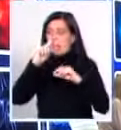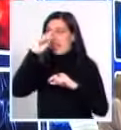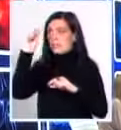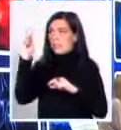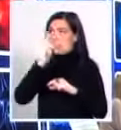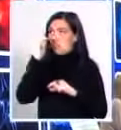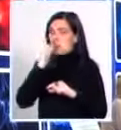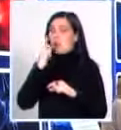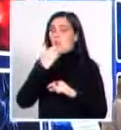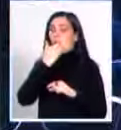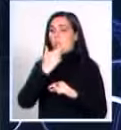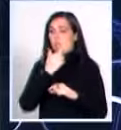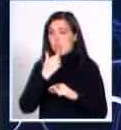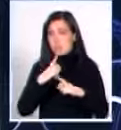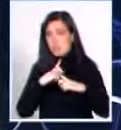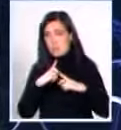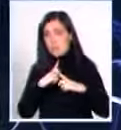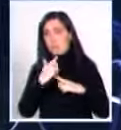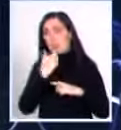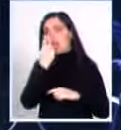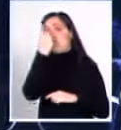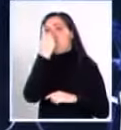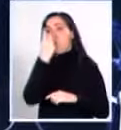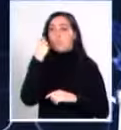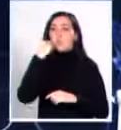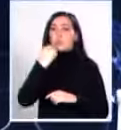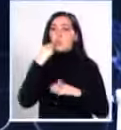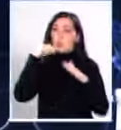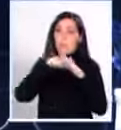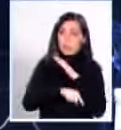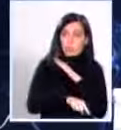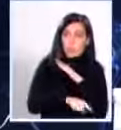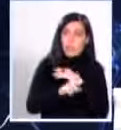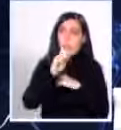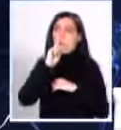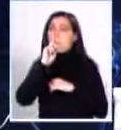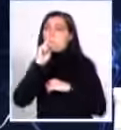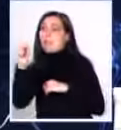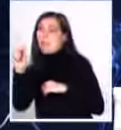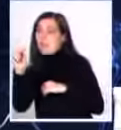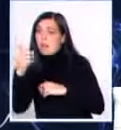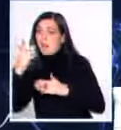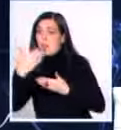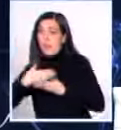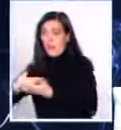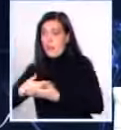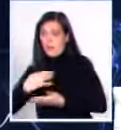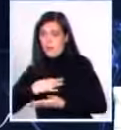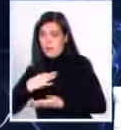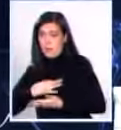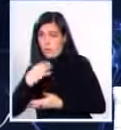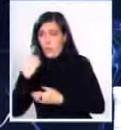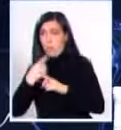lo que se espera es un sordo profundo cada mil nacidos vivos por año. Bien. Nosotros estamos